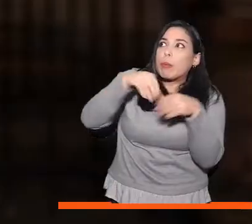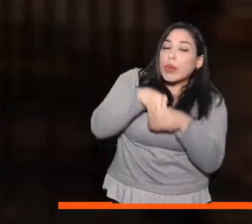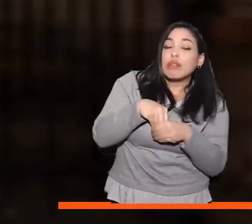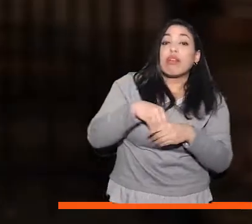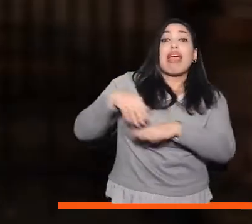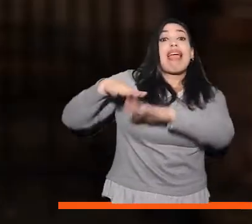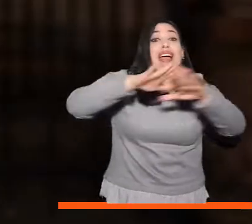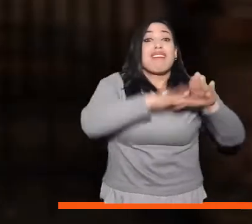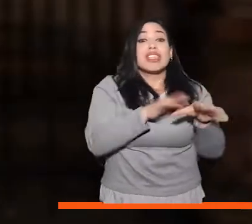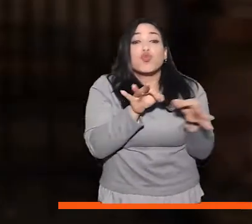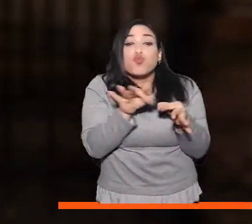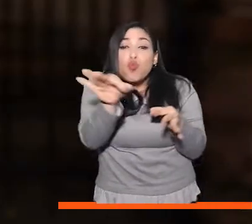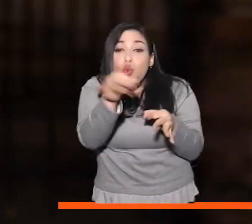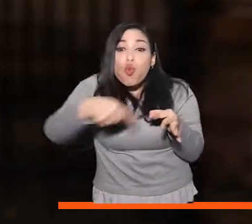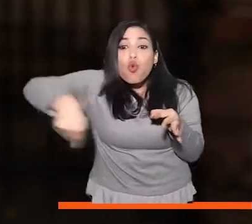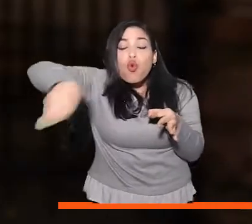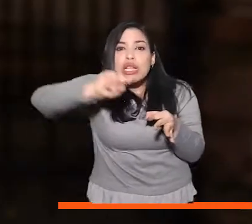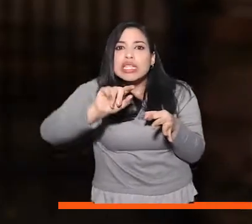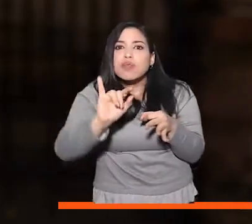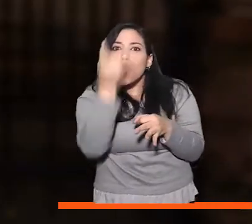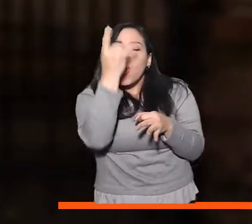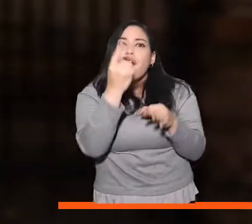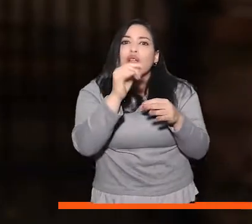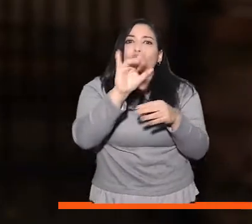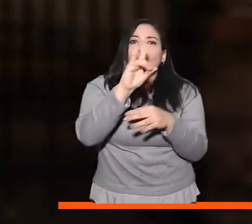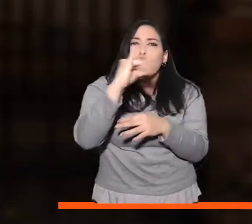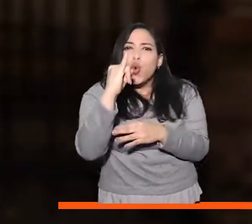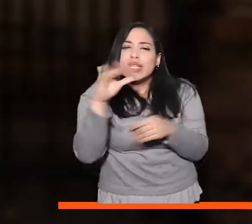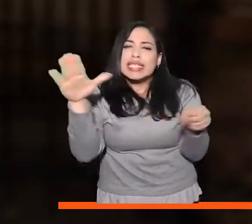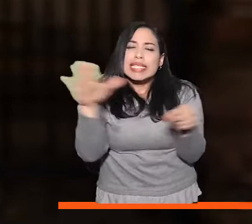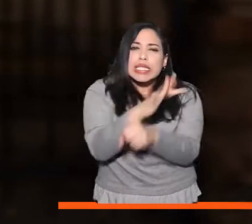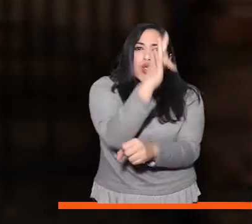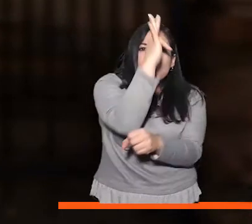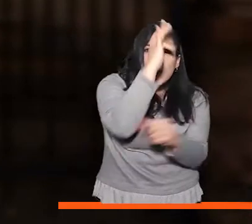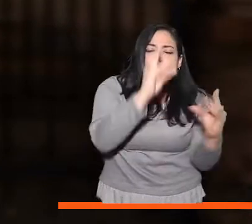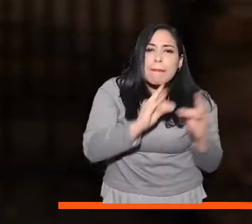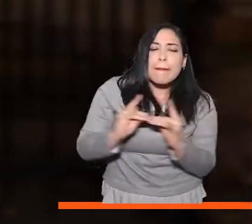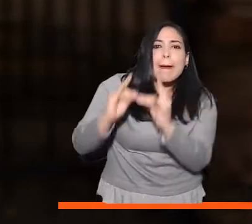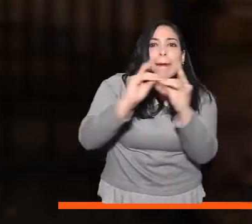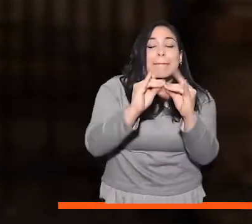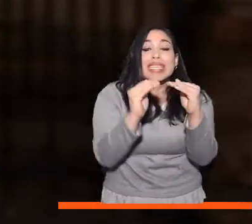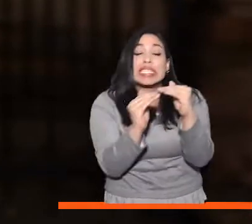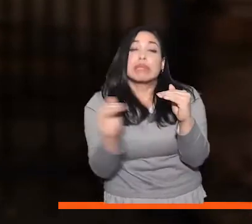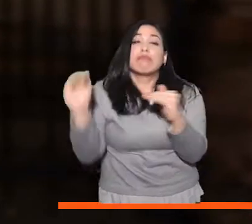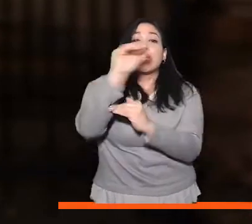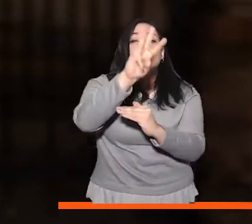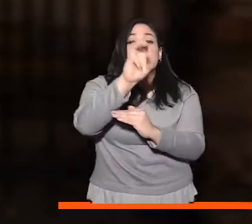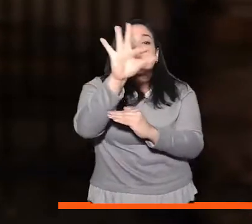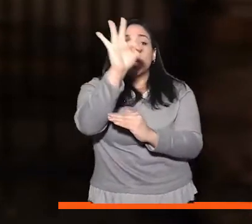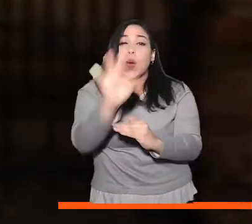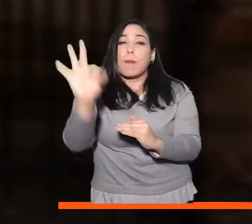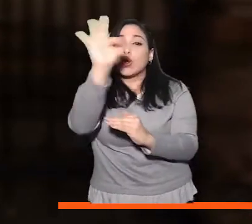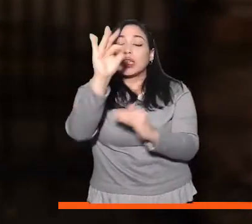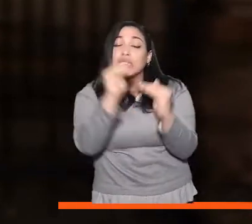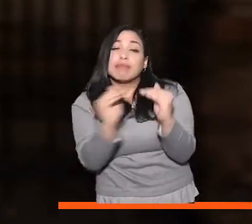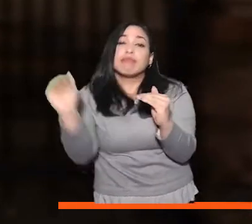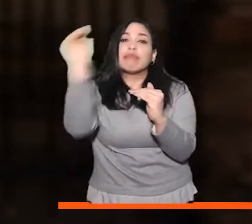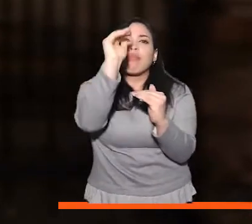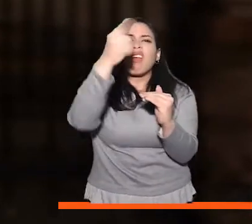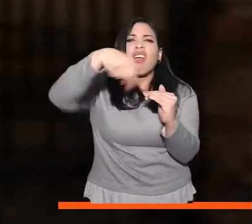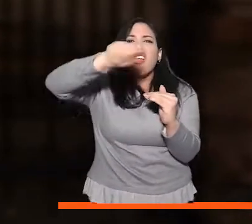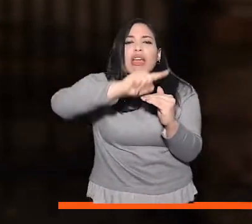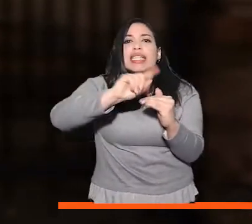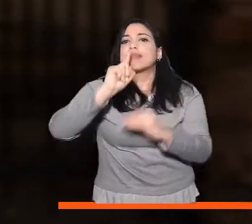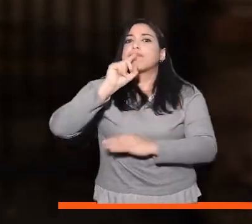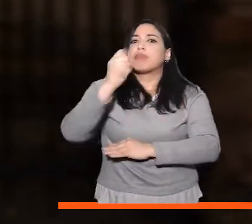Únicamente los municipios que tengan una ocupación de unidades de cuidados intensivos superior al